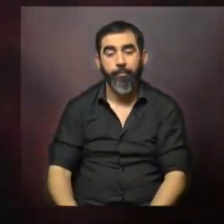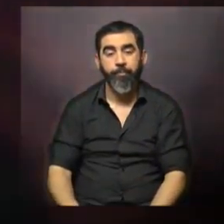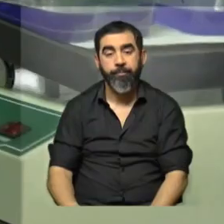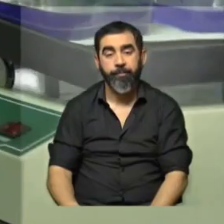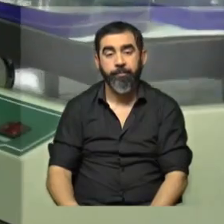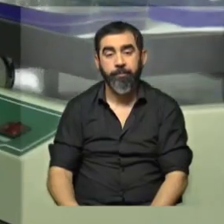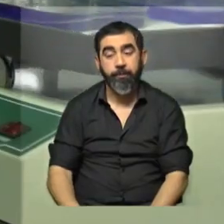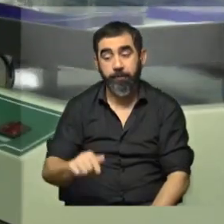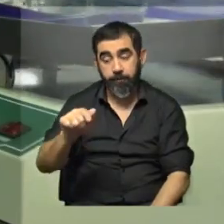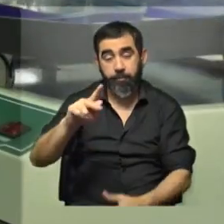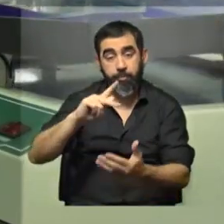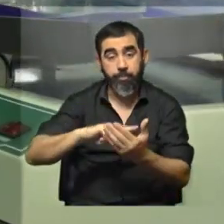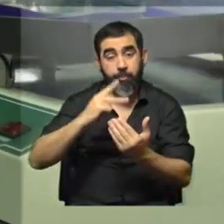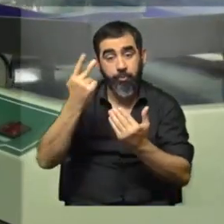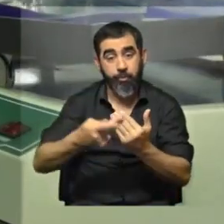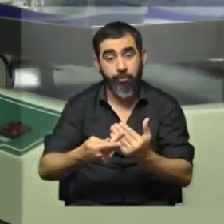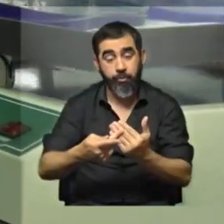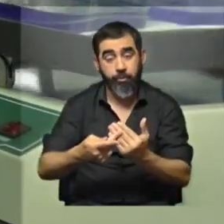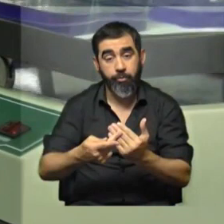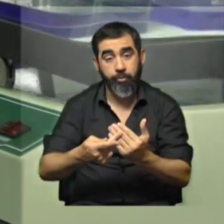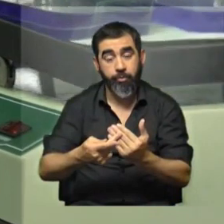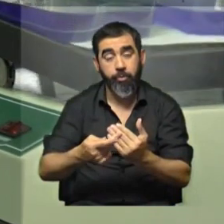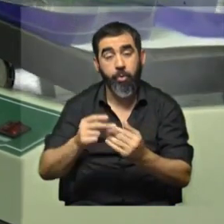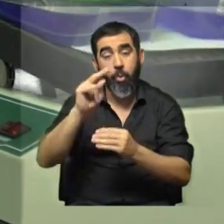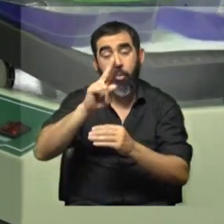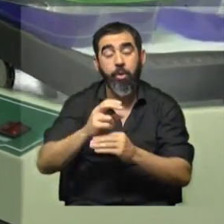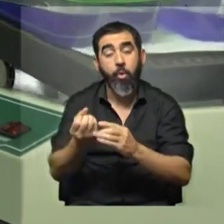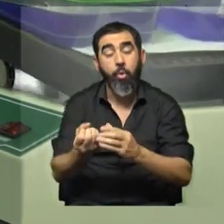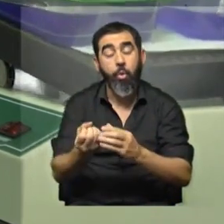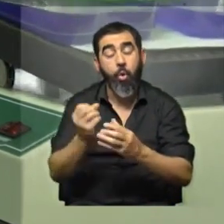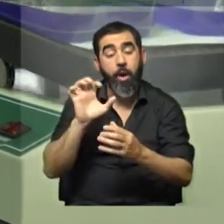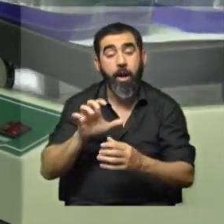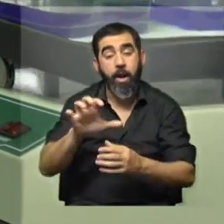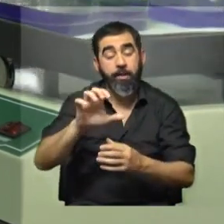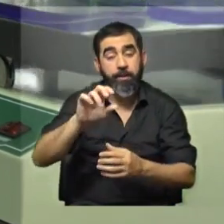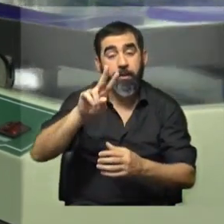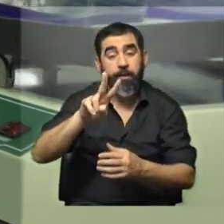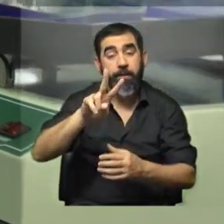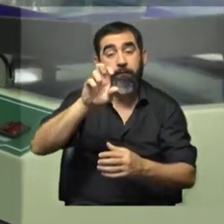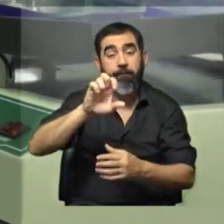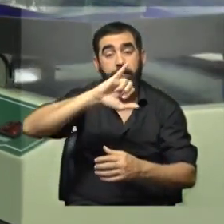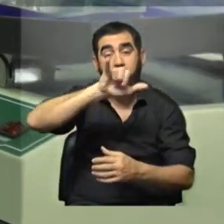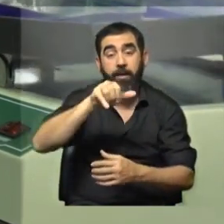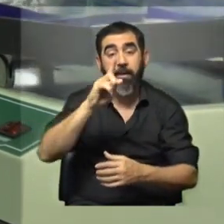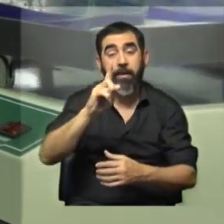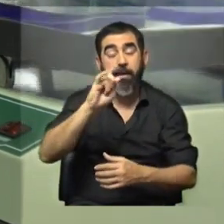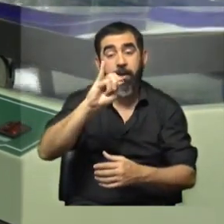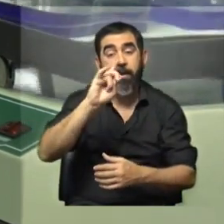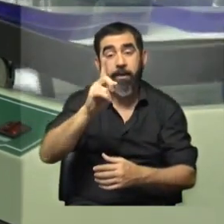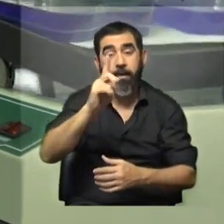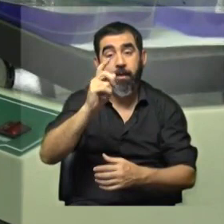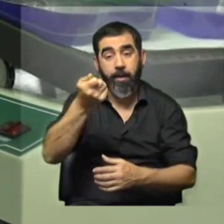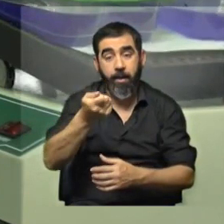Este proyecto lo vamos a llevar adelante utilizando modelos de cáncer de vejiga que tenemos en